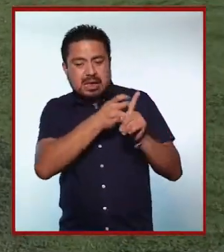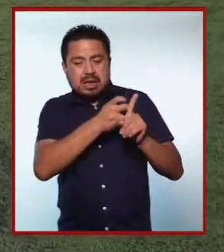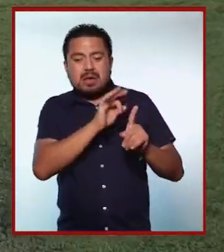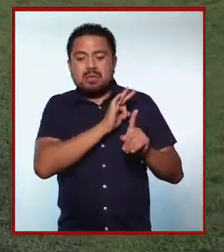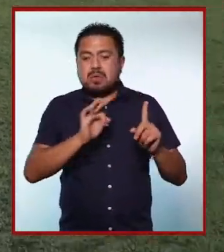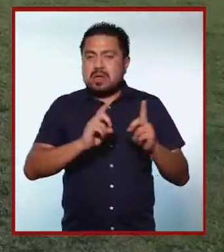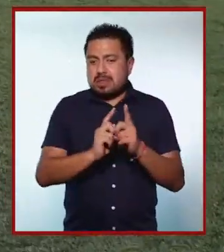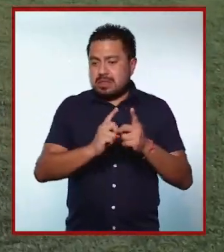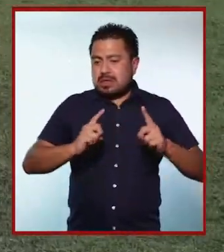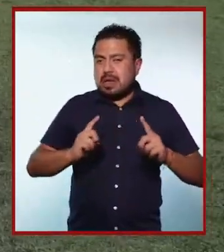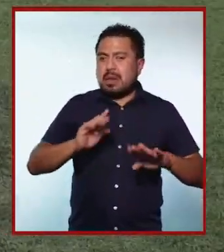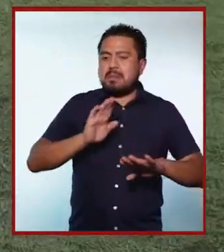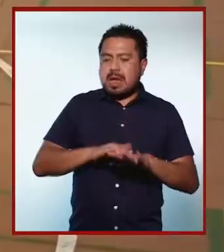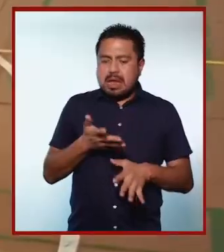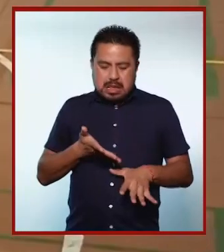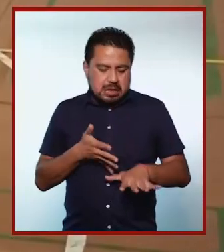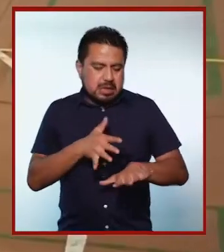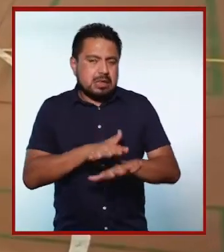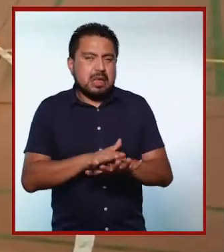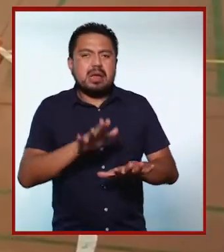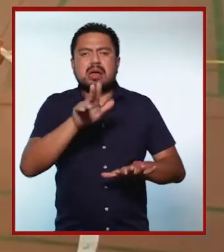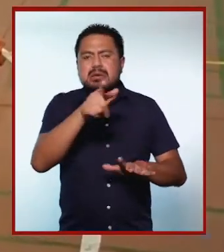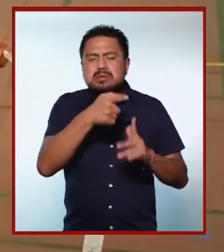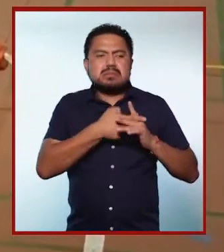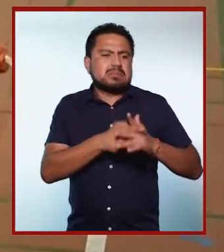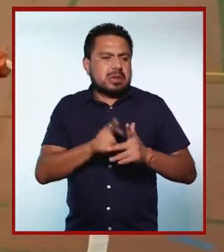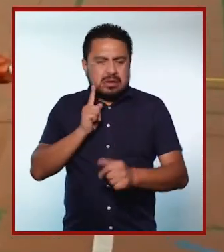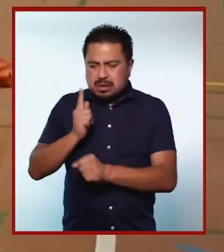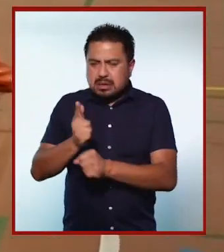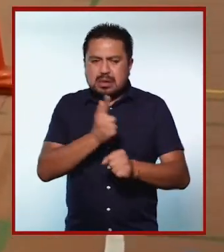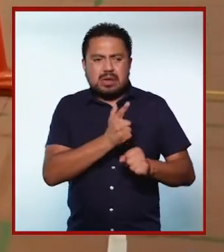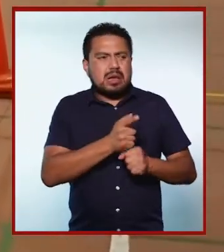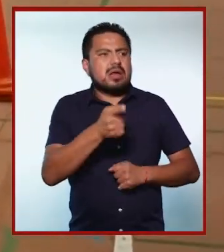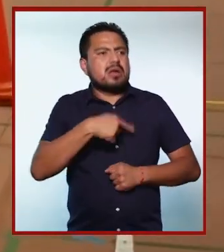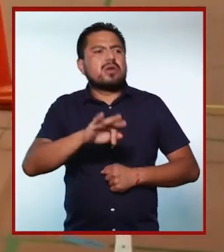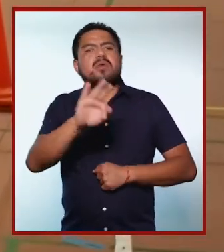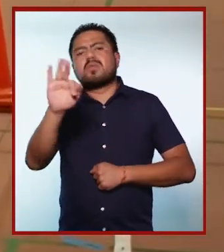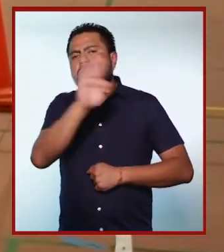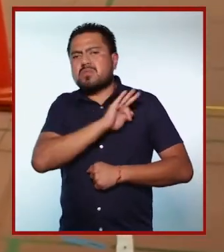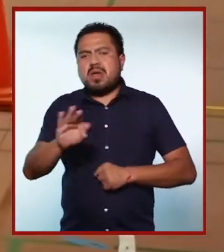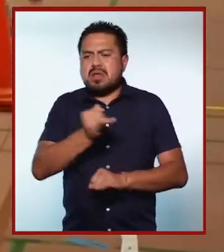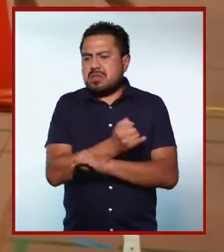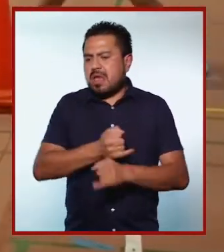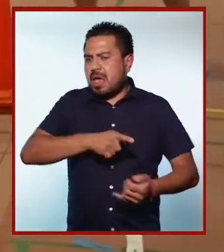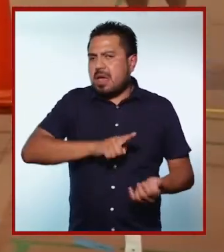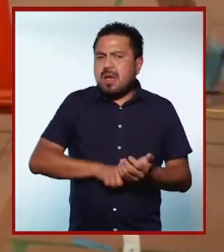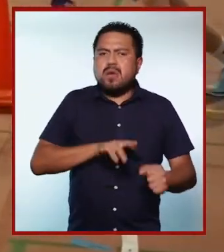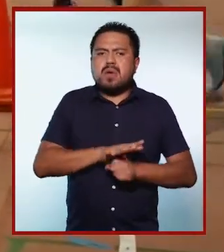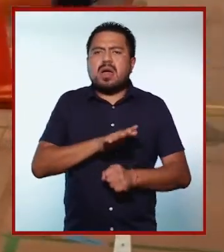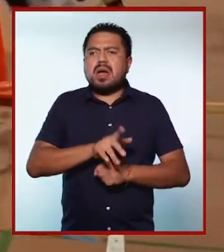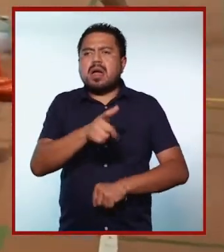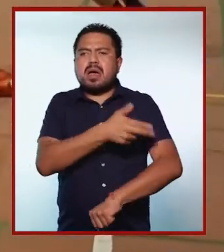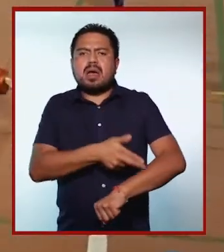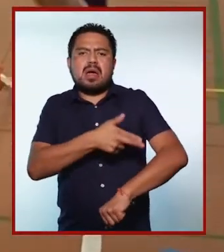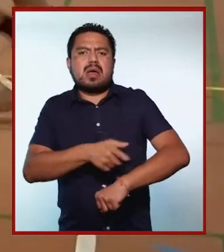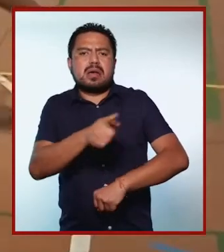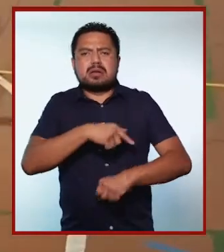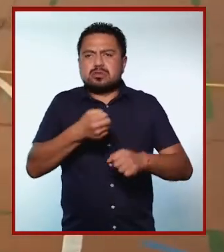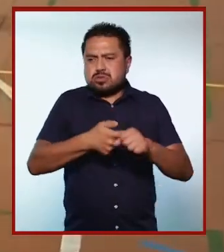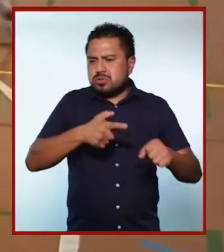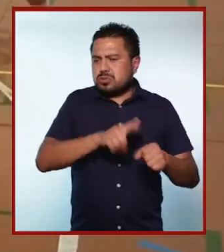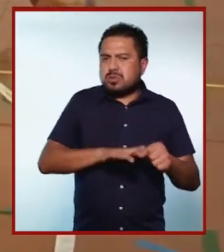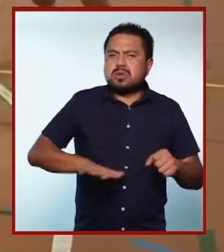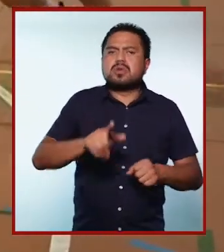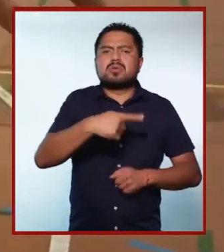ahí se van a desarrollar de manera integral, ¿no? Que empiecen a ver que son capaces, independientemente de lo que les diga la